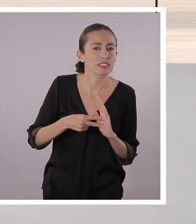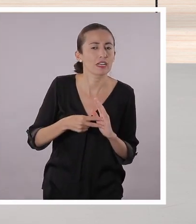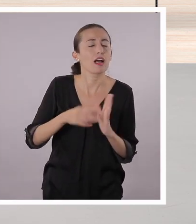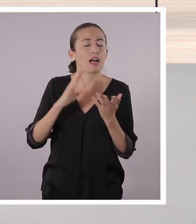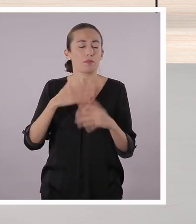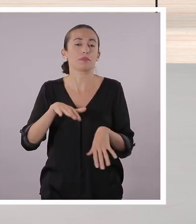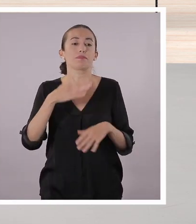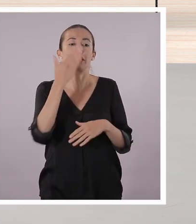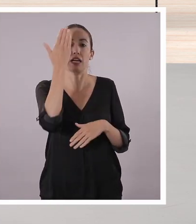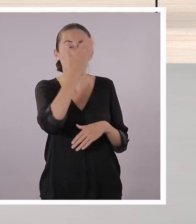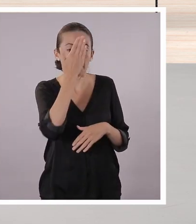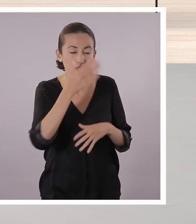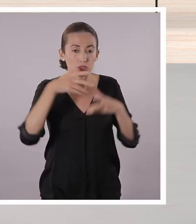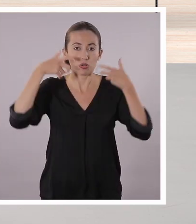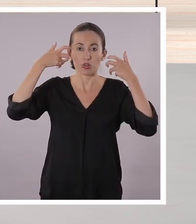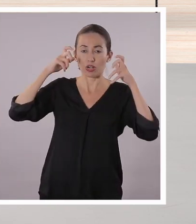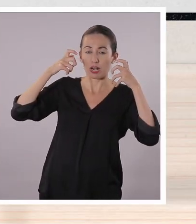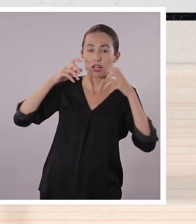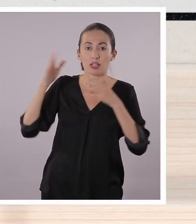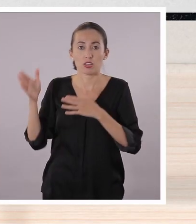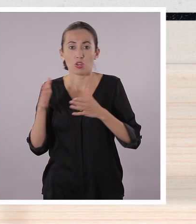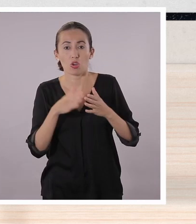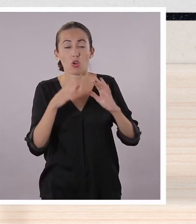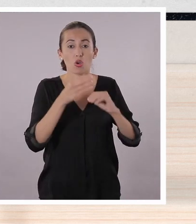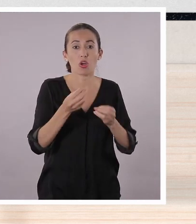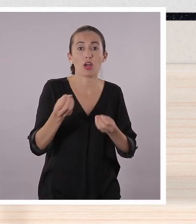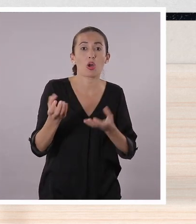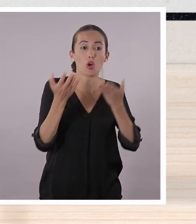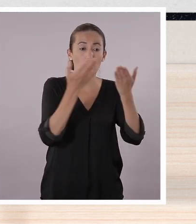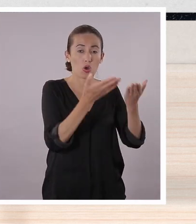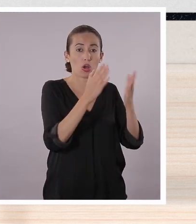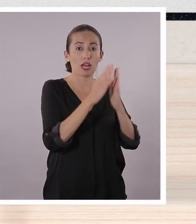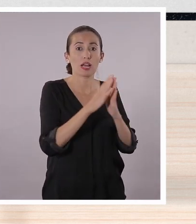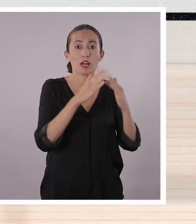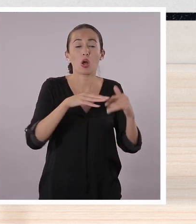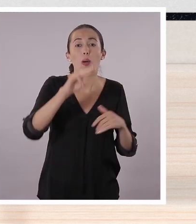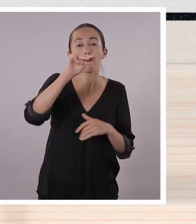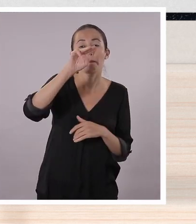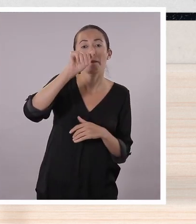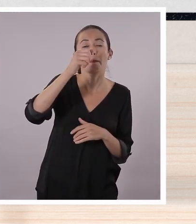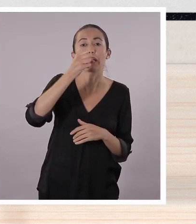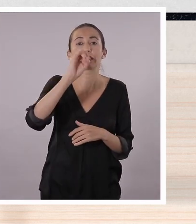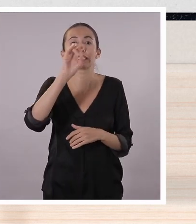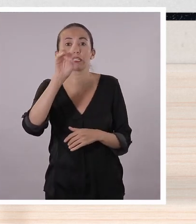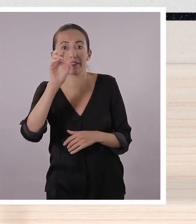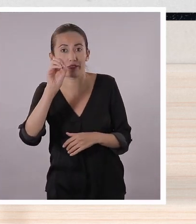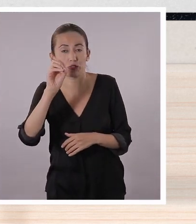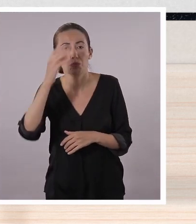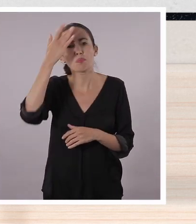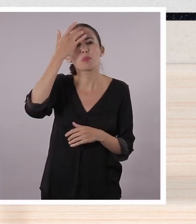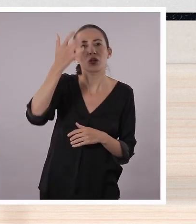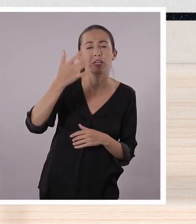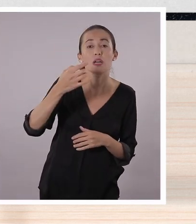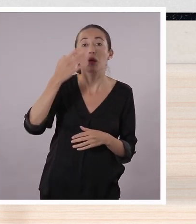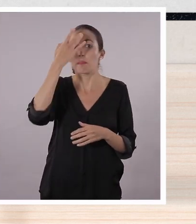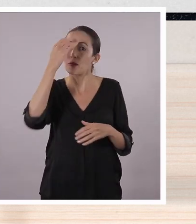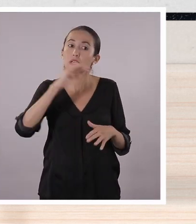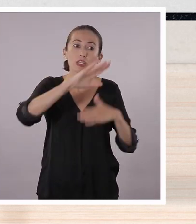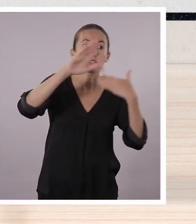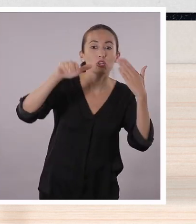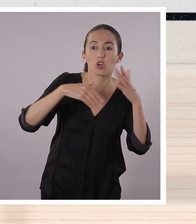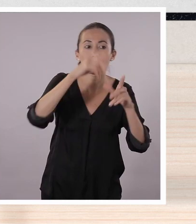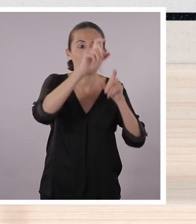la televisión y la prensa. Estos medios de comunicación reciben el nombre o la categoría de masivos porque tienen un gran